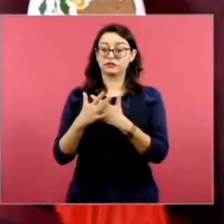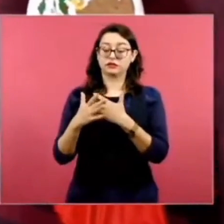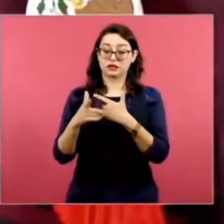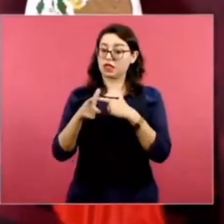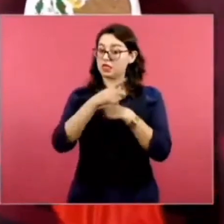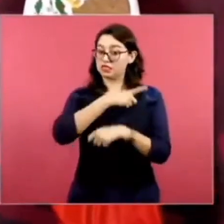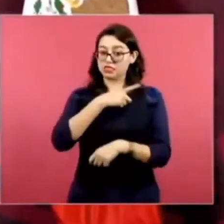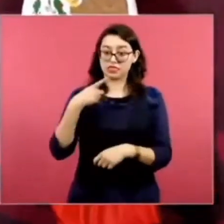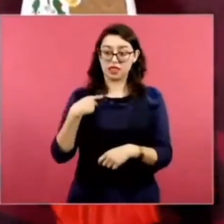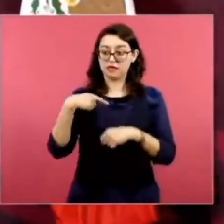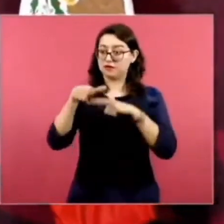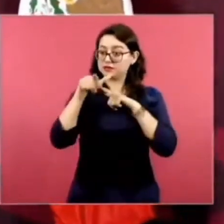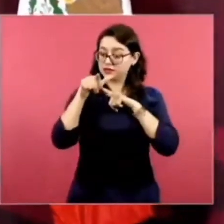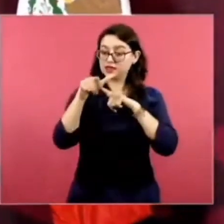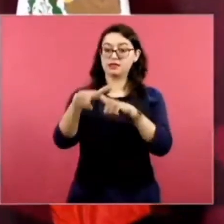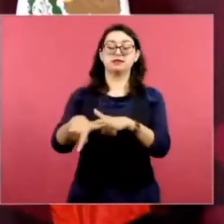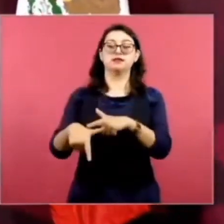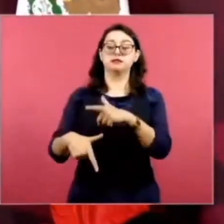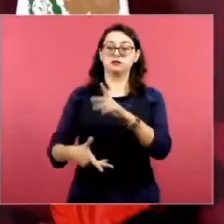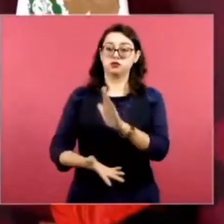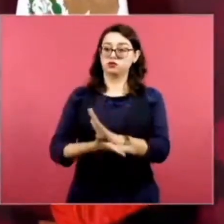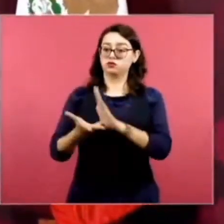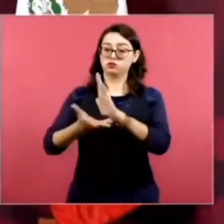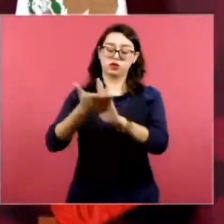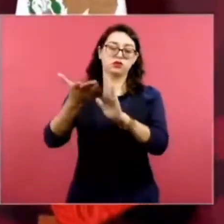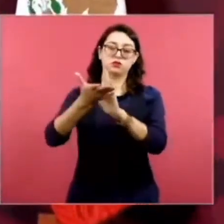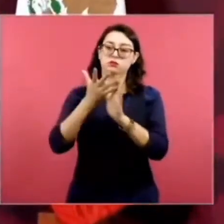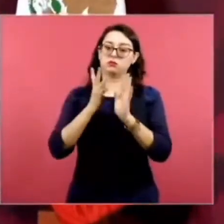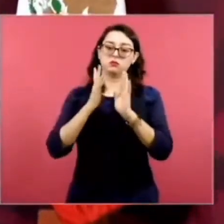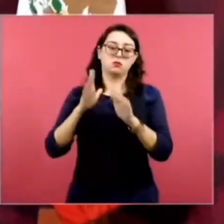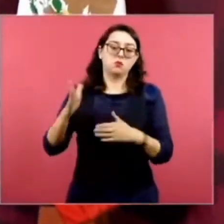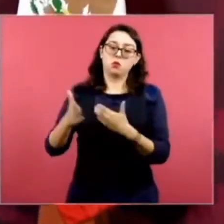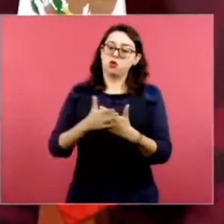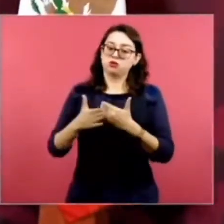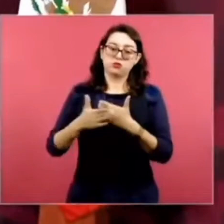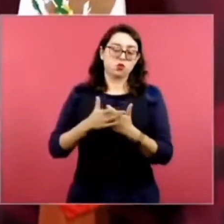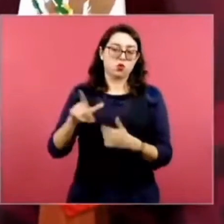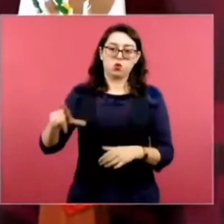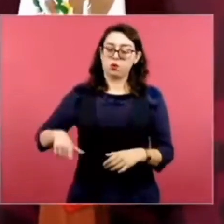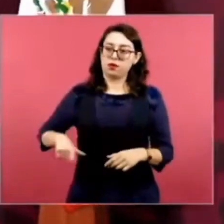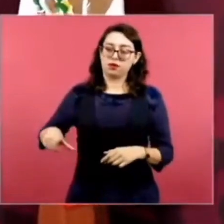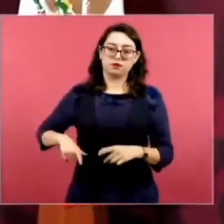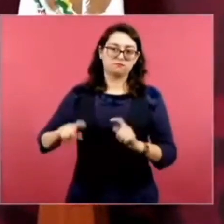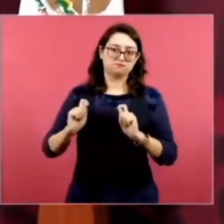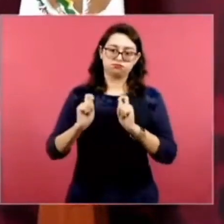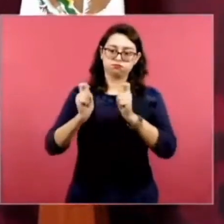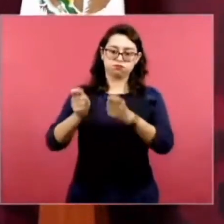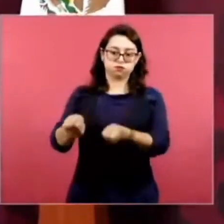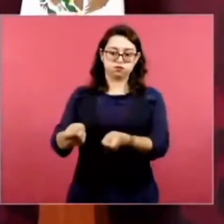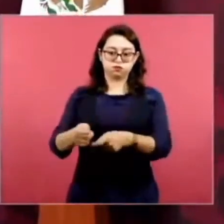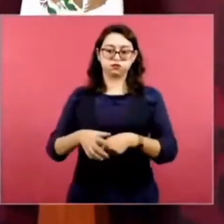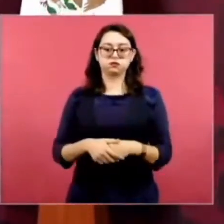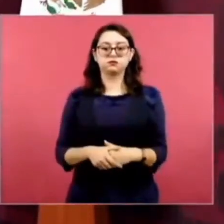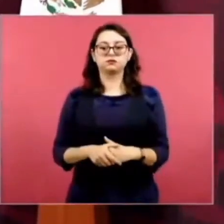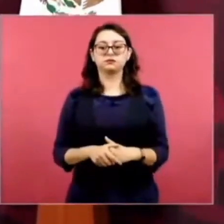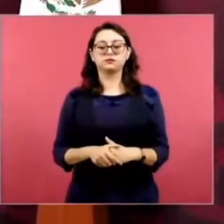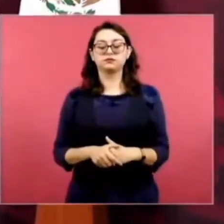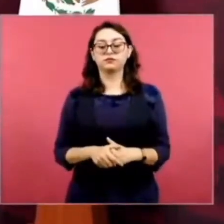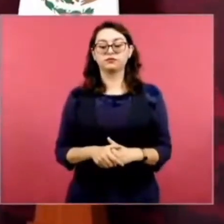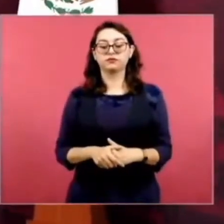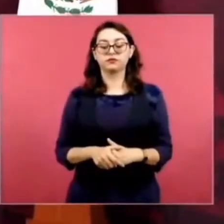etapas de los dos puertos y va a terminarse